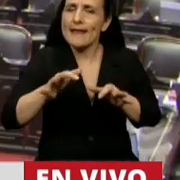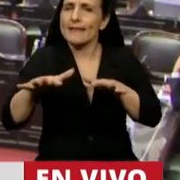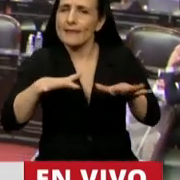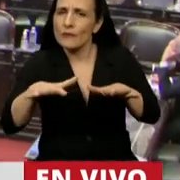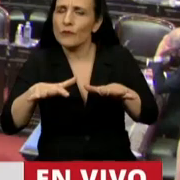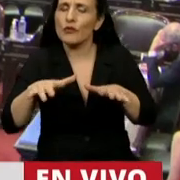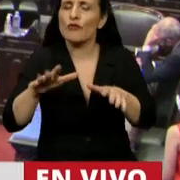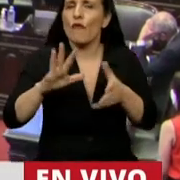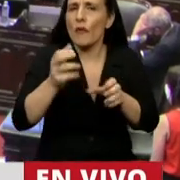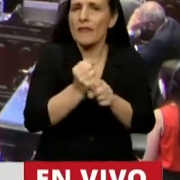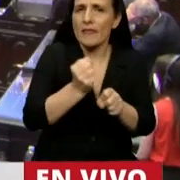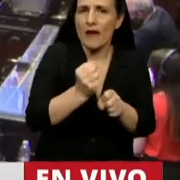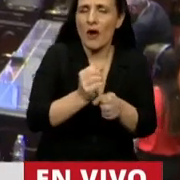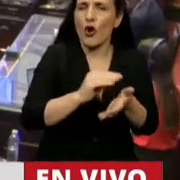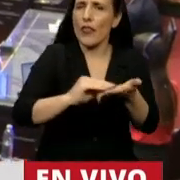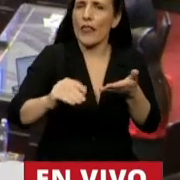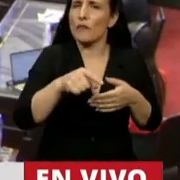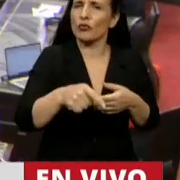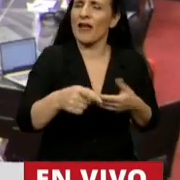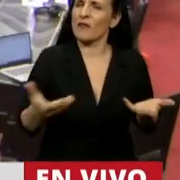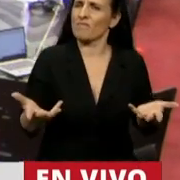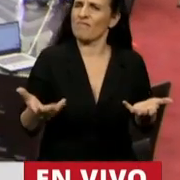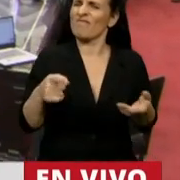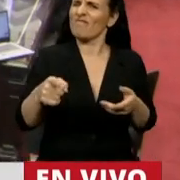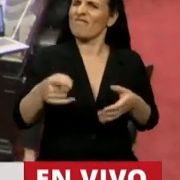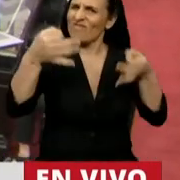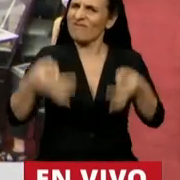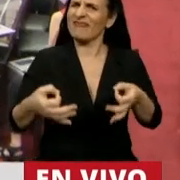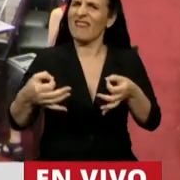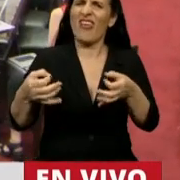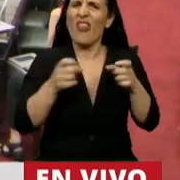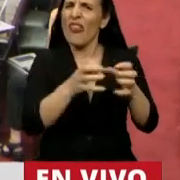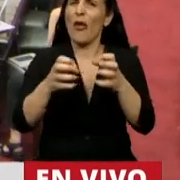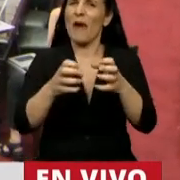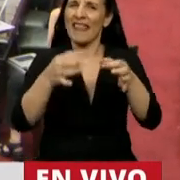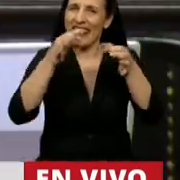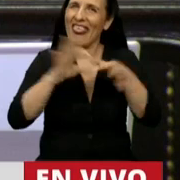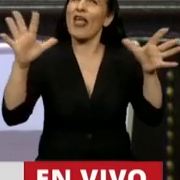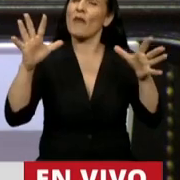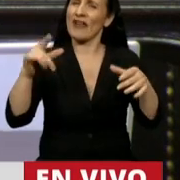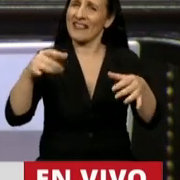Diputados atenta contra el debate democrático que tenemos que darnos en este cuerpo.